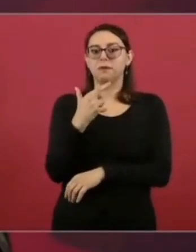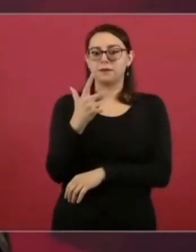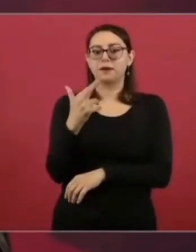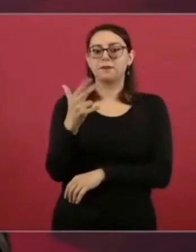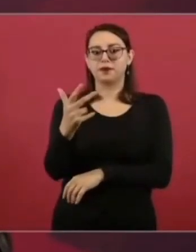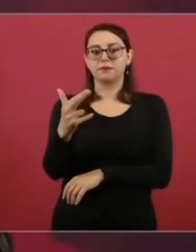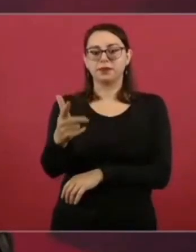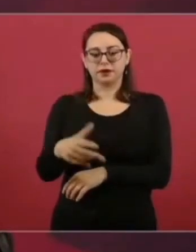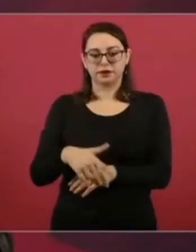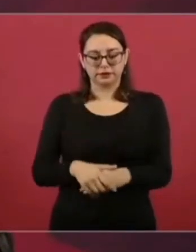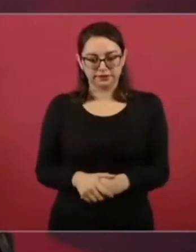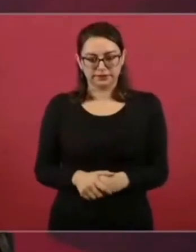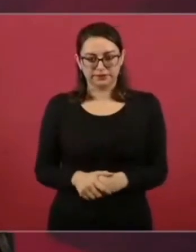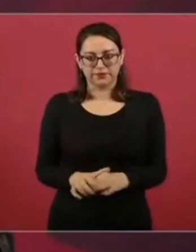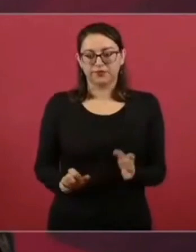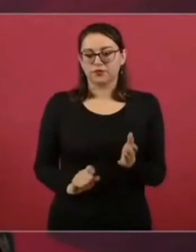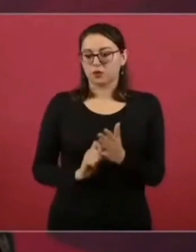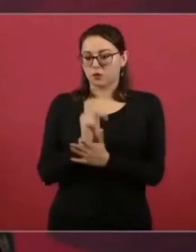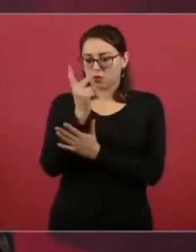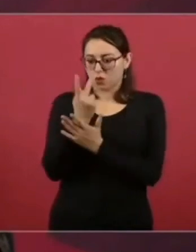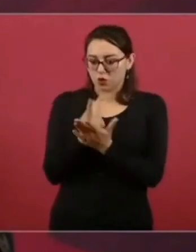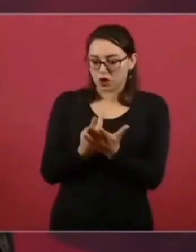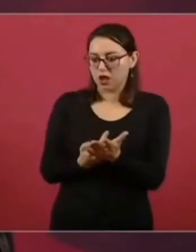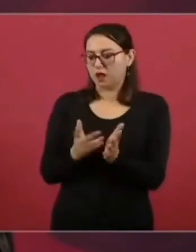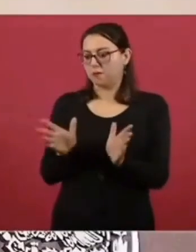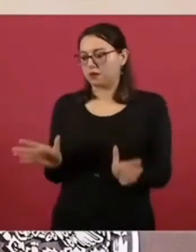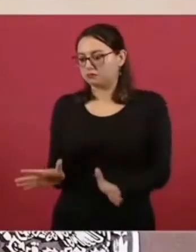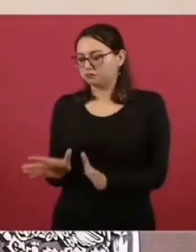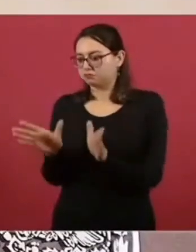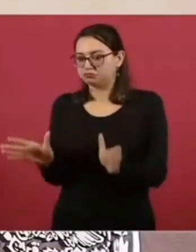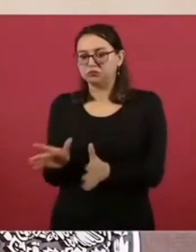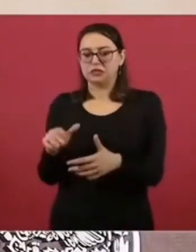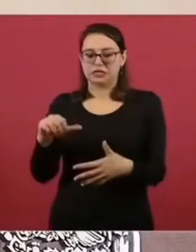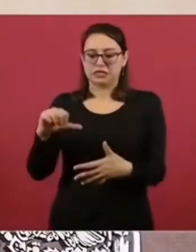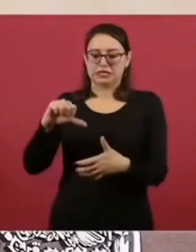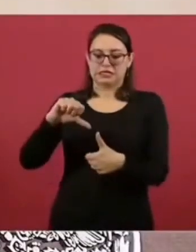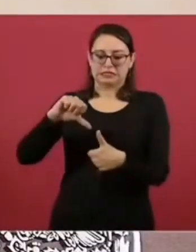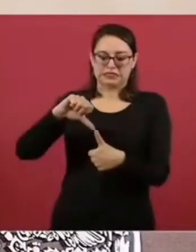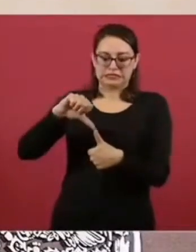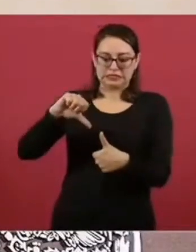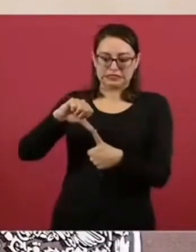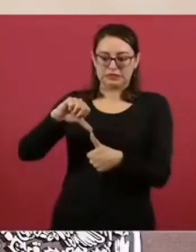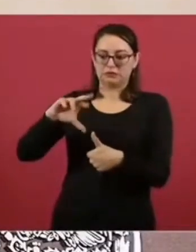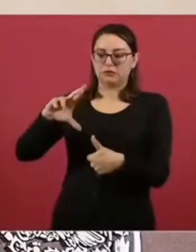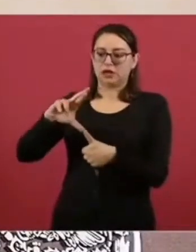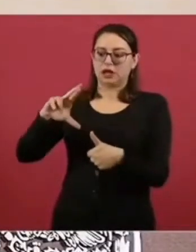se están consolidando los programas de ayuda a Centroamérica, al Caribe,